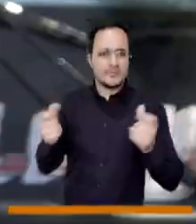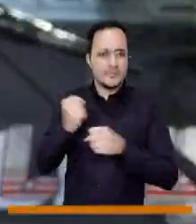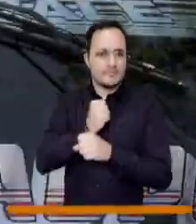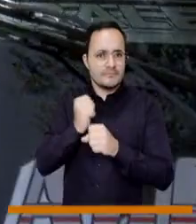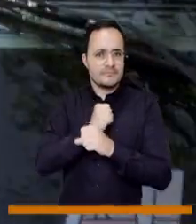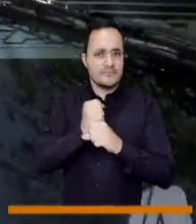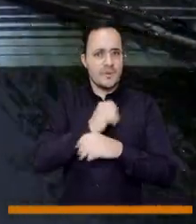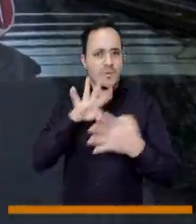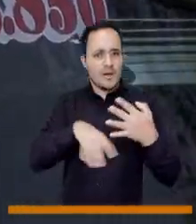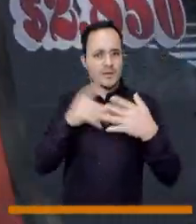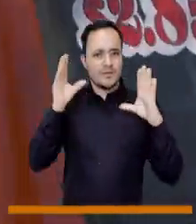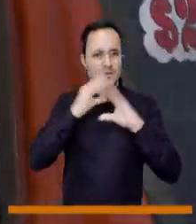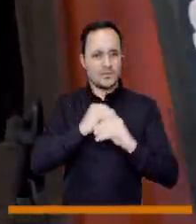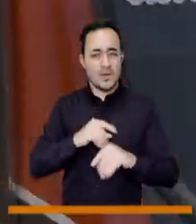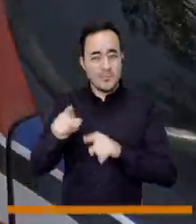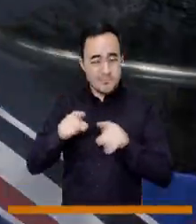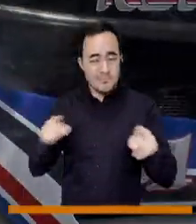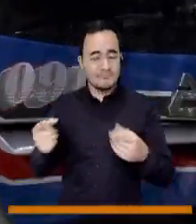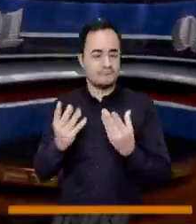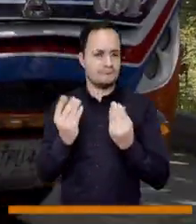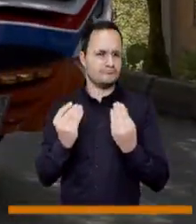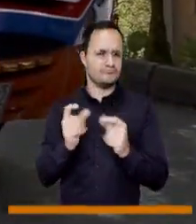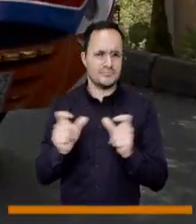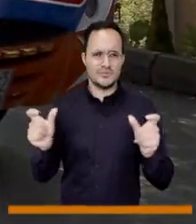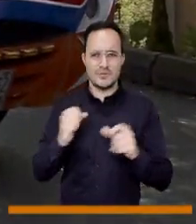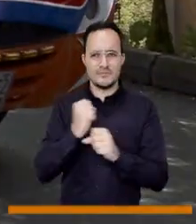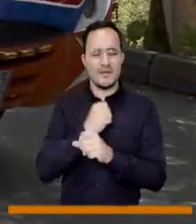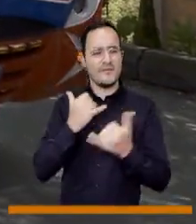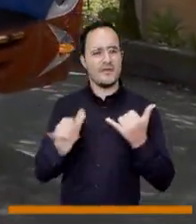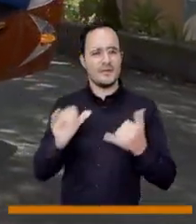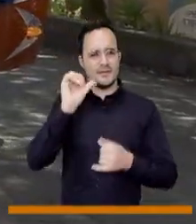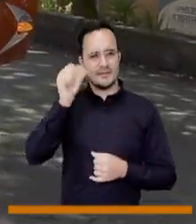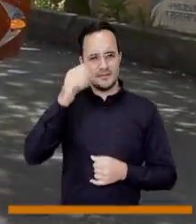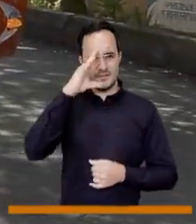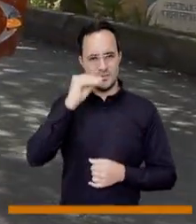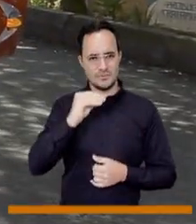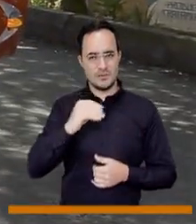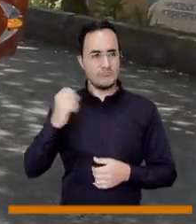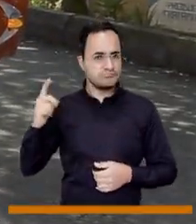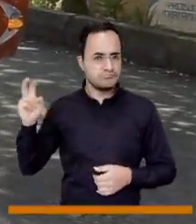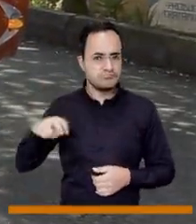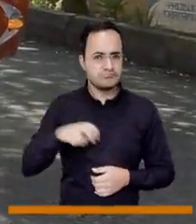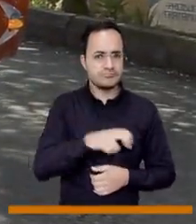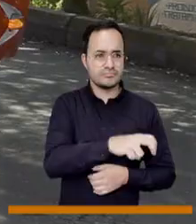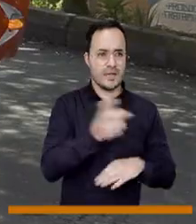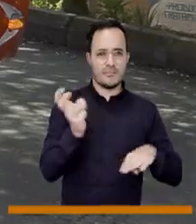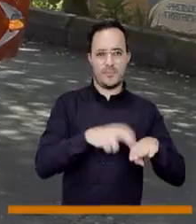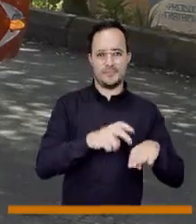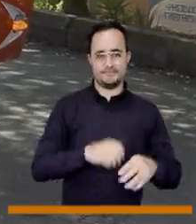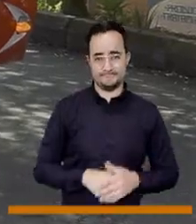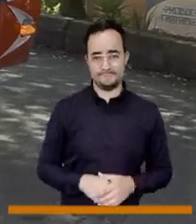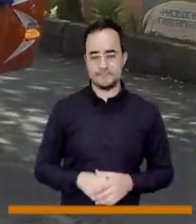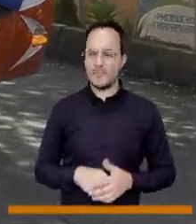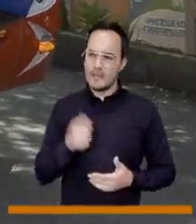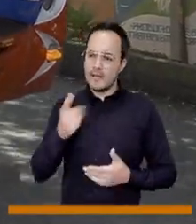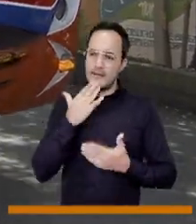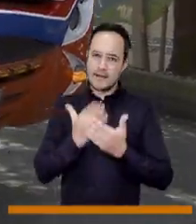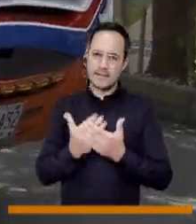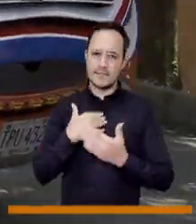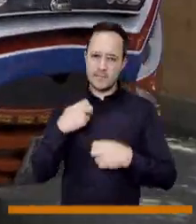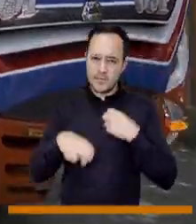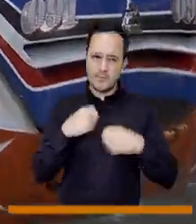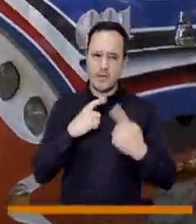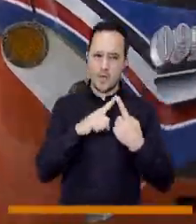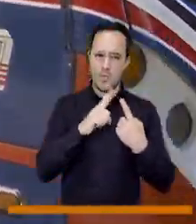a toda la gente que trabaja, o a muchas personas que trabajan, que terminan el turno a las diez de la noche. Bueno, ustedes les contaron al